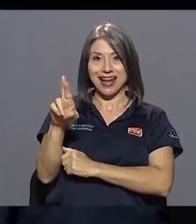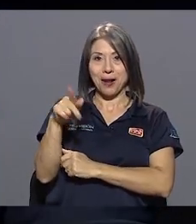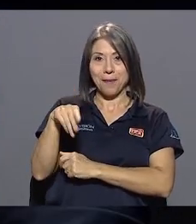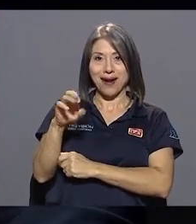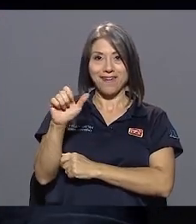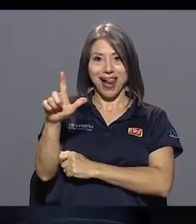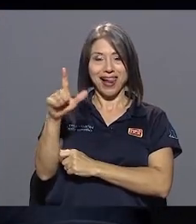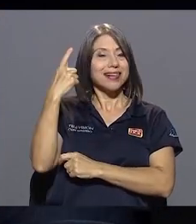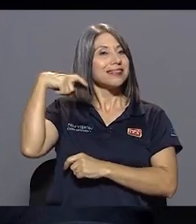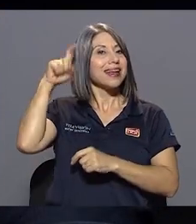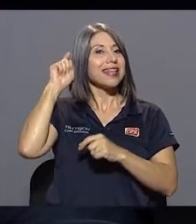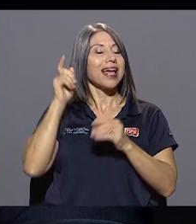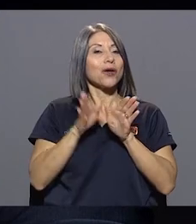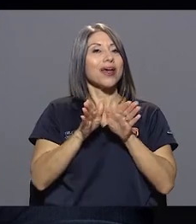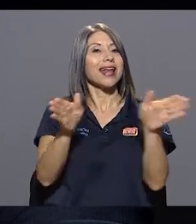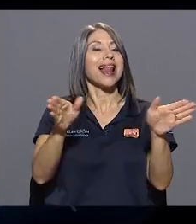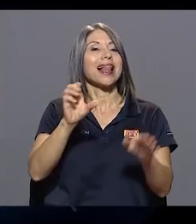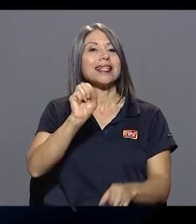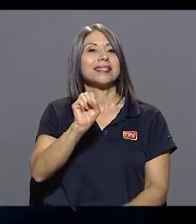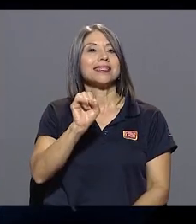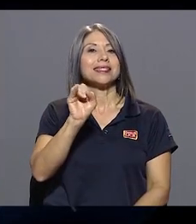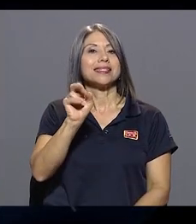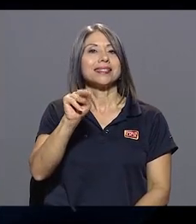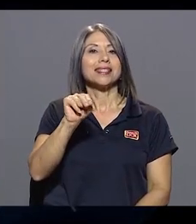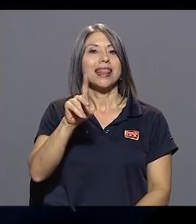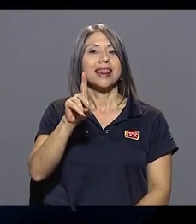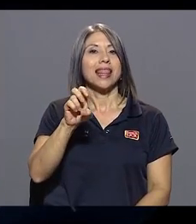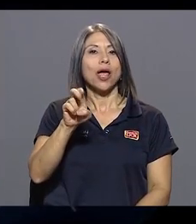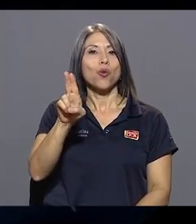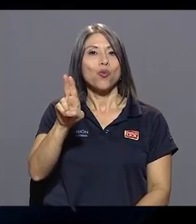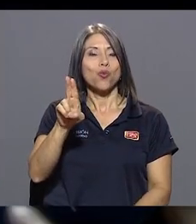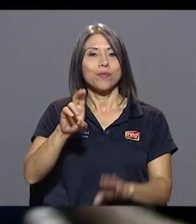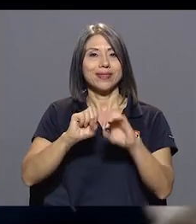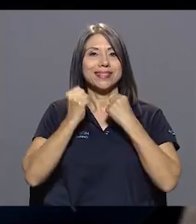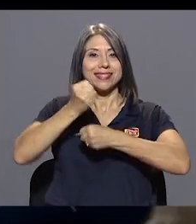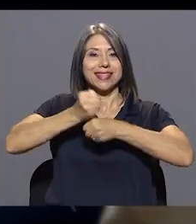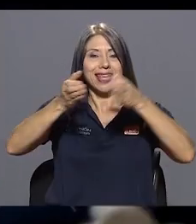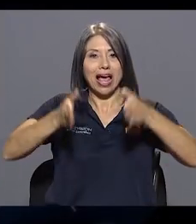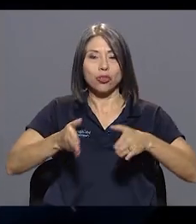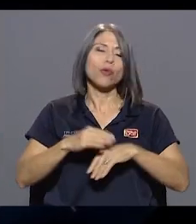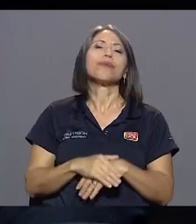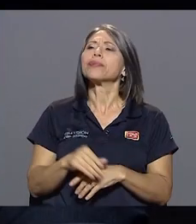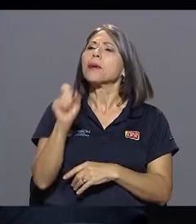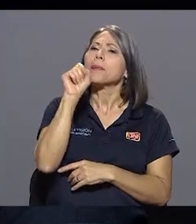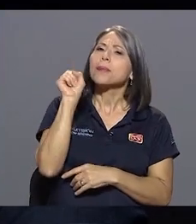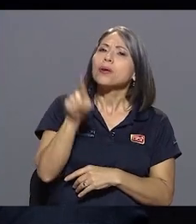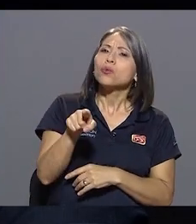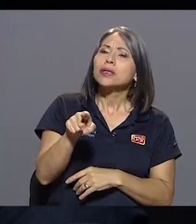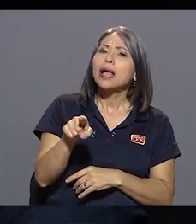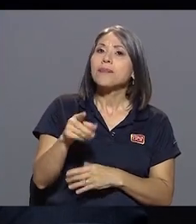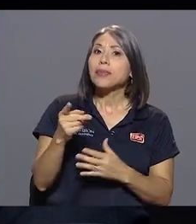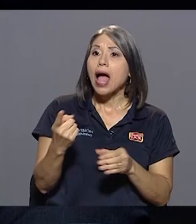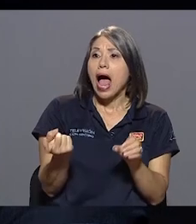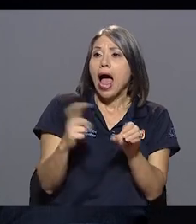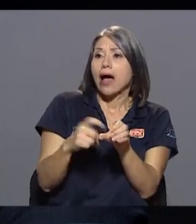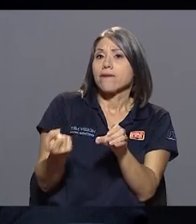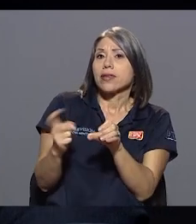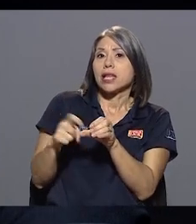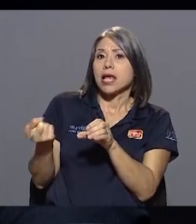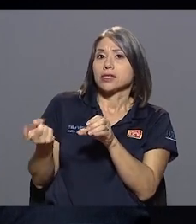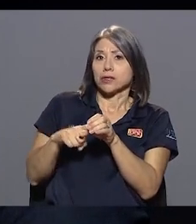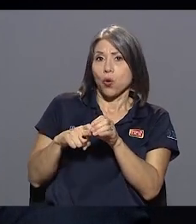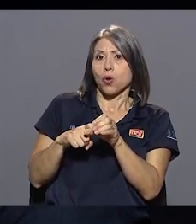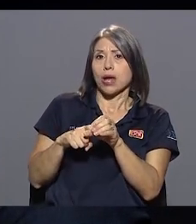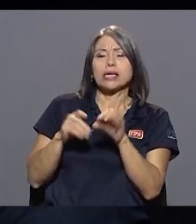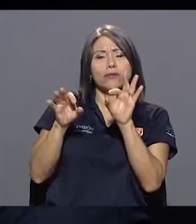secretario general del Sindebo. Don César, la afiliación es fundamental en una universidad que de repente, en algún momento,